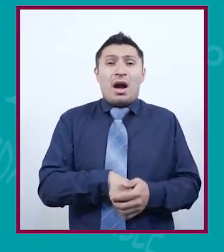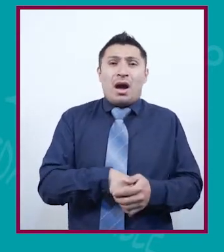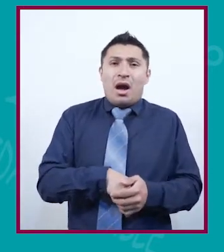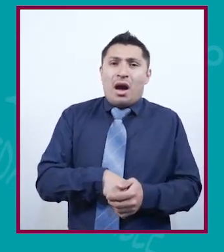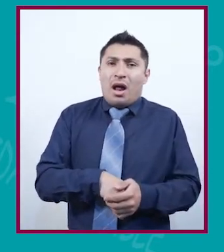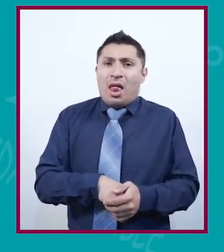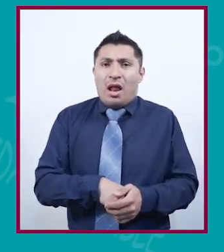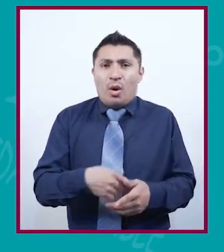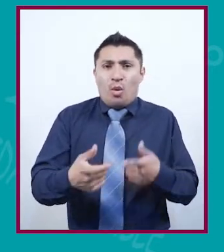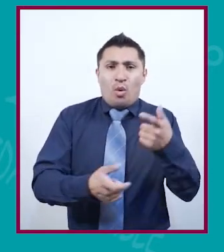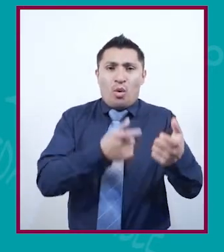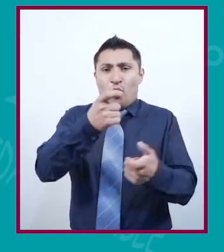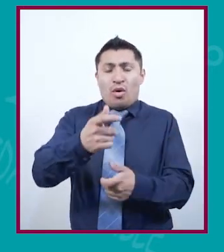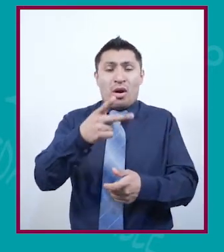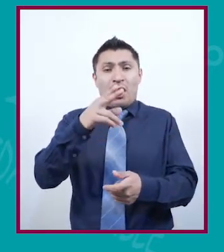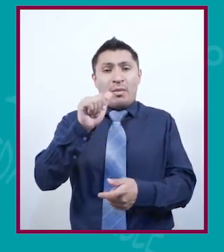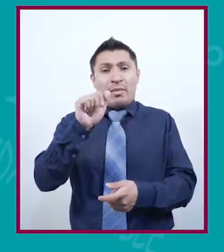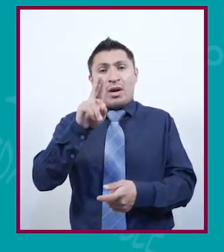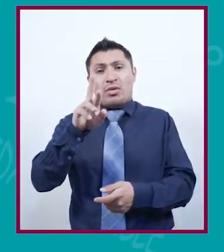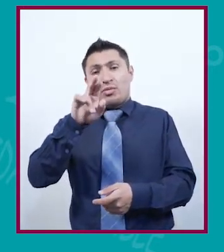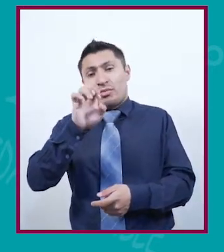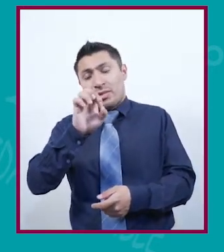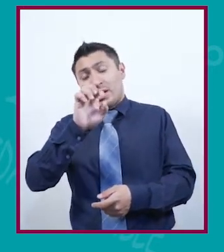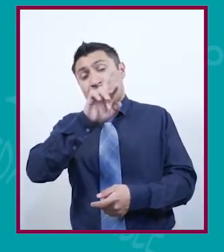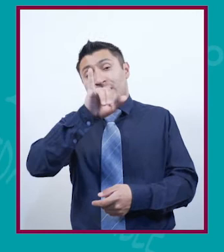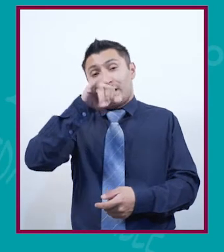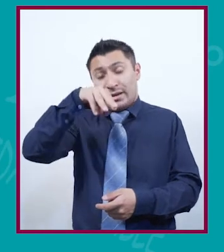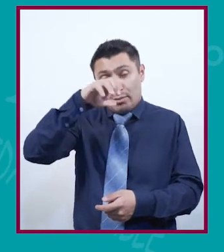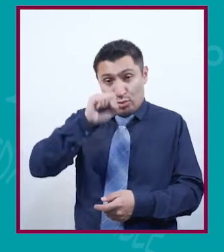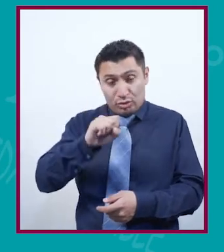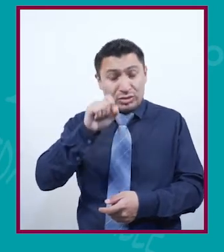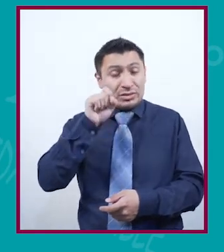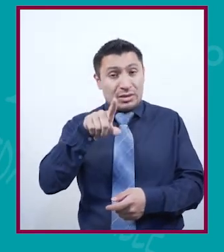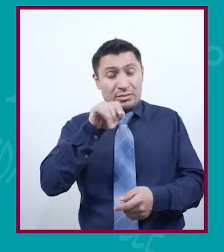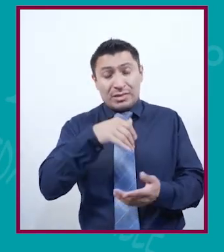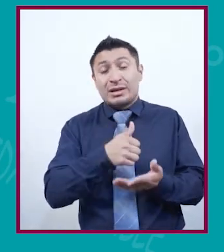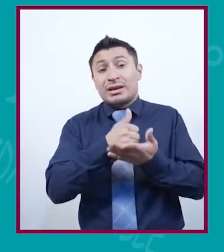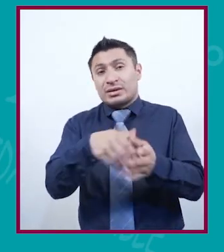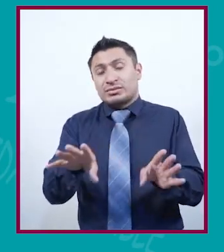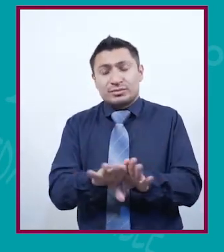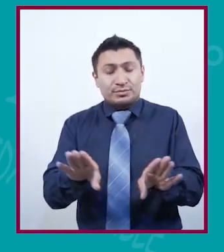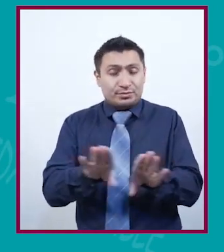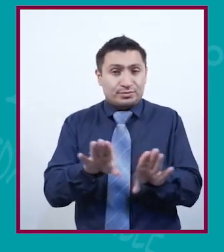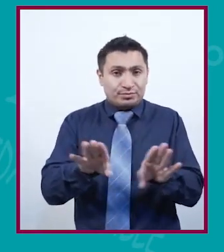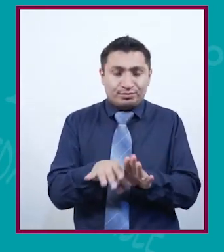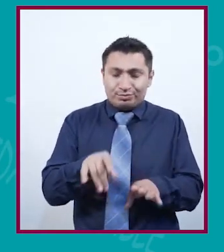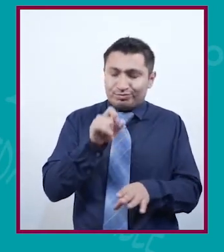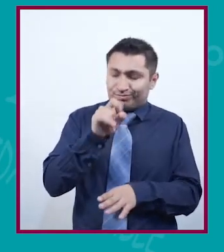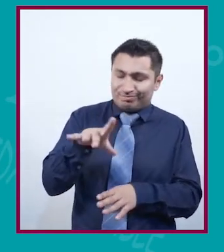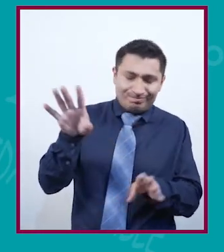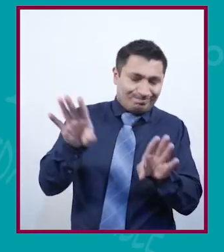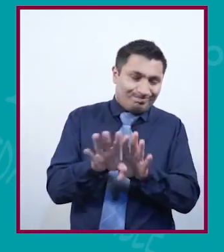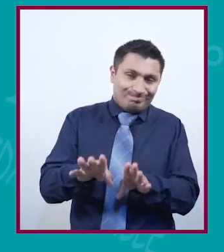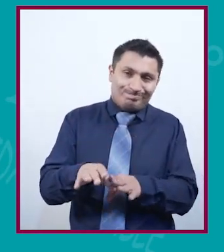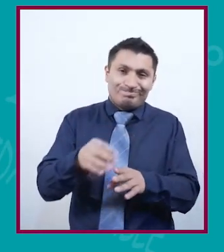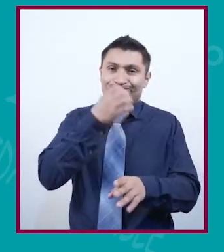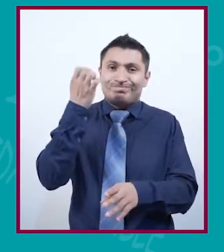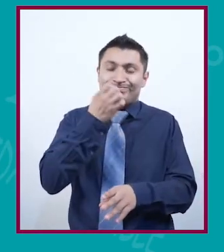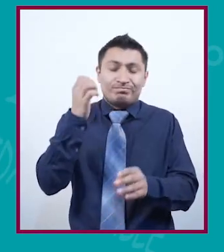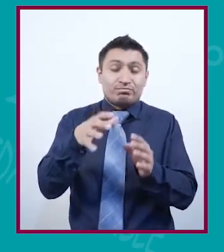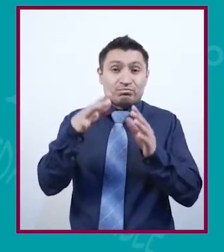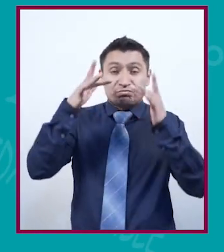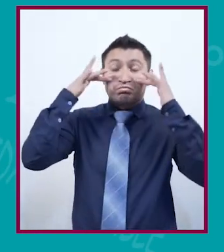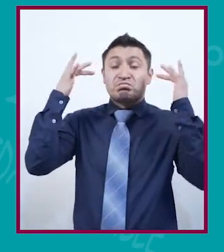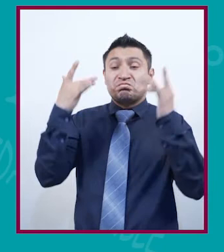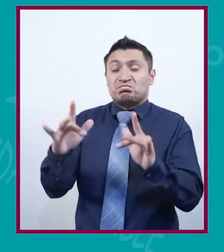con salarios paupérrimos, lo que ha contribuido a también esta deserción